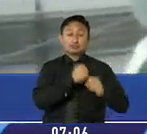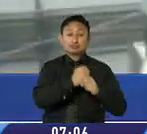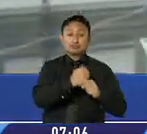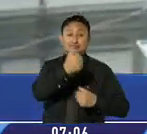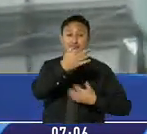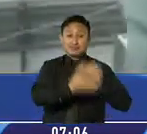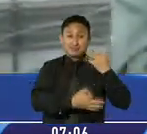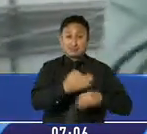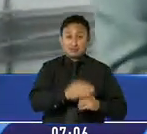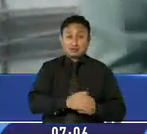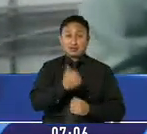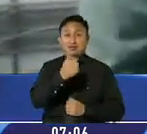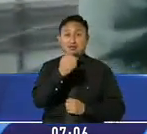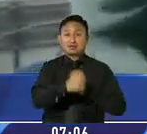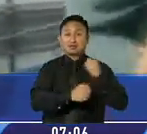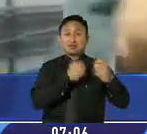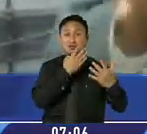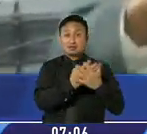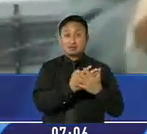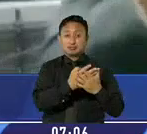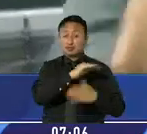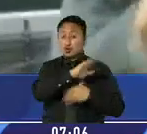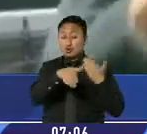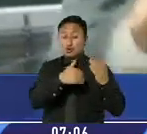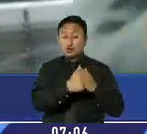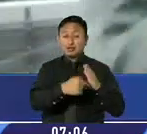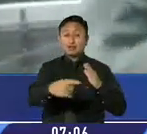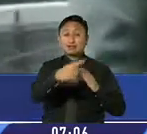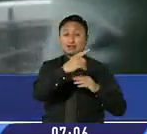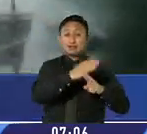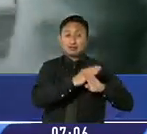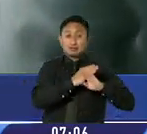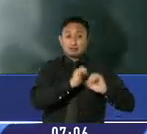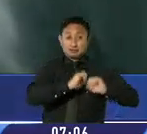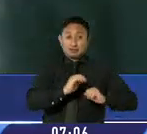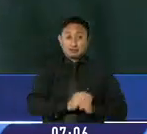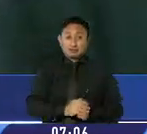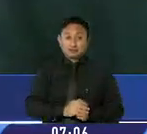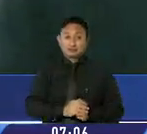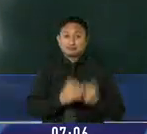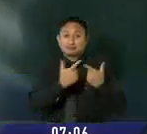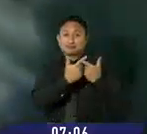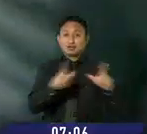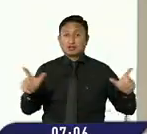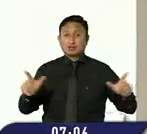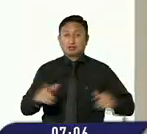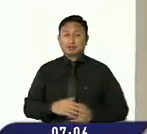prisión. Con esta decisión se revocan todas las medidas cautelares en su contra.